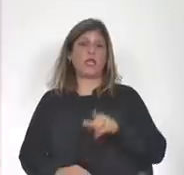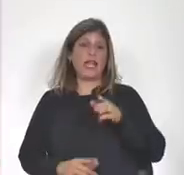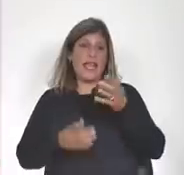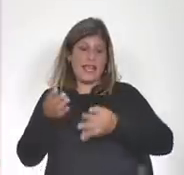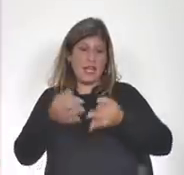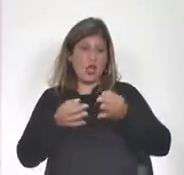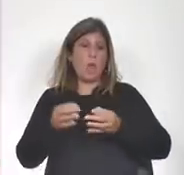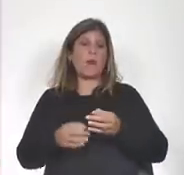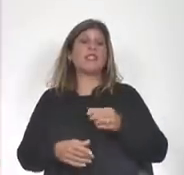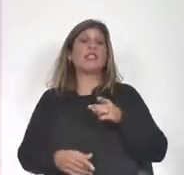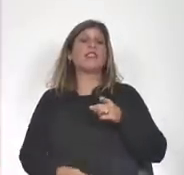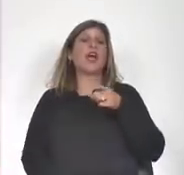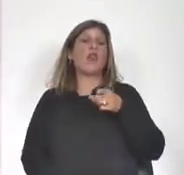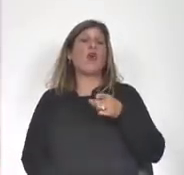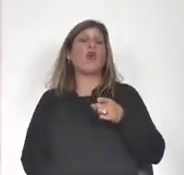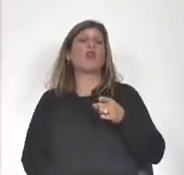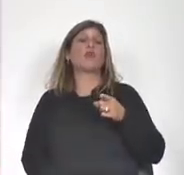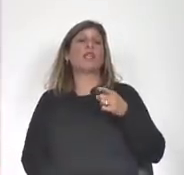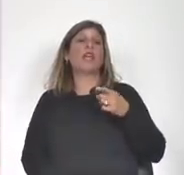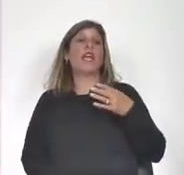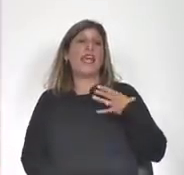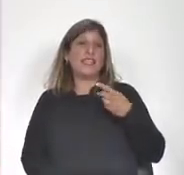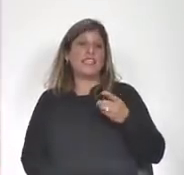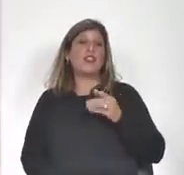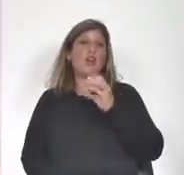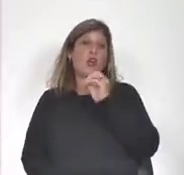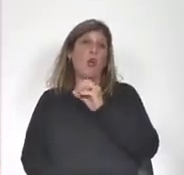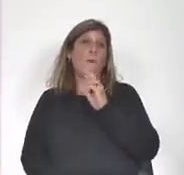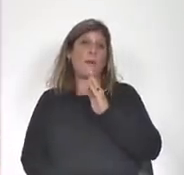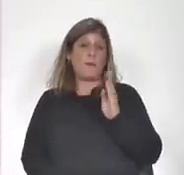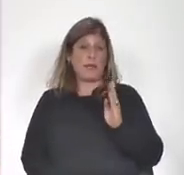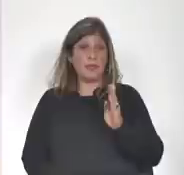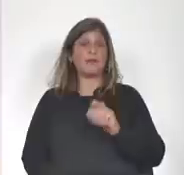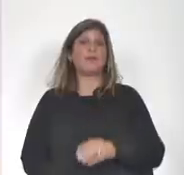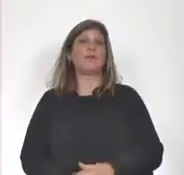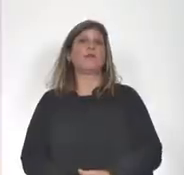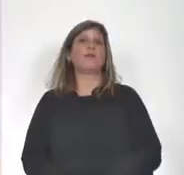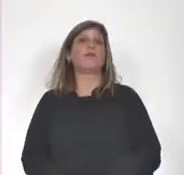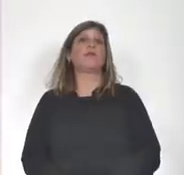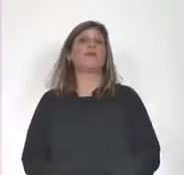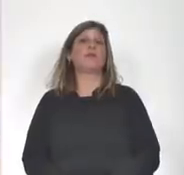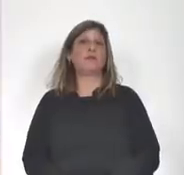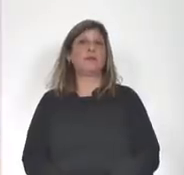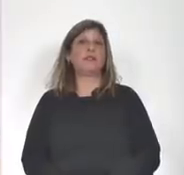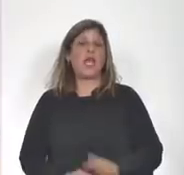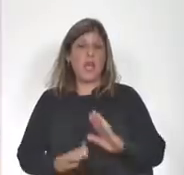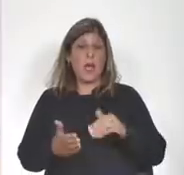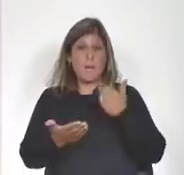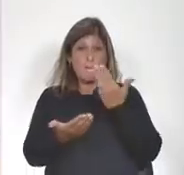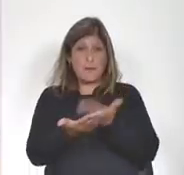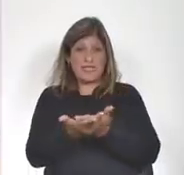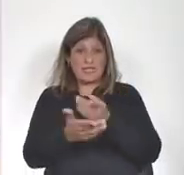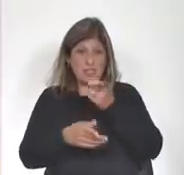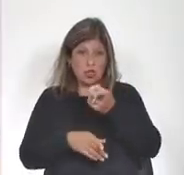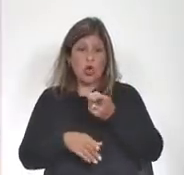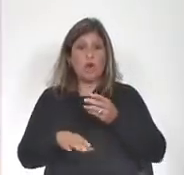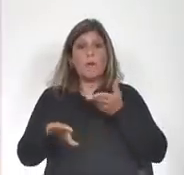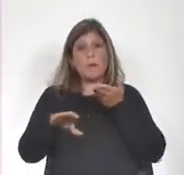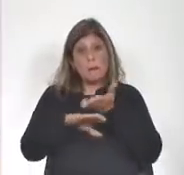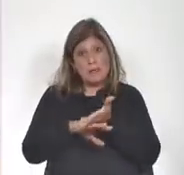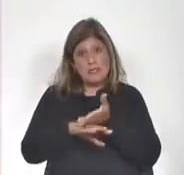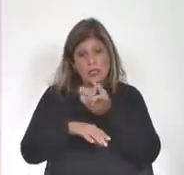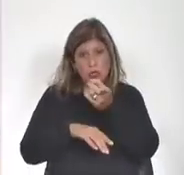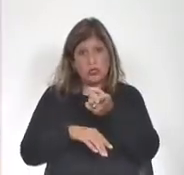contador Alfie el economista Alfie director de la Oficina de Planeamiento y Presupuesto había presentado esta solicitud